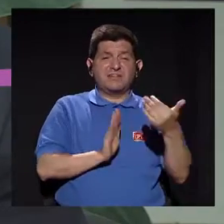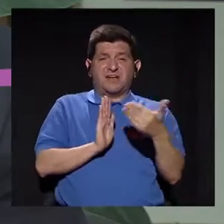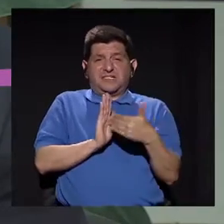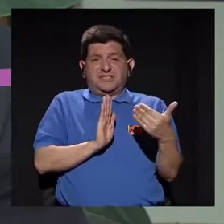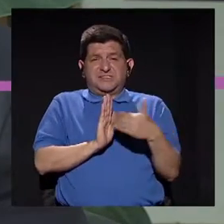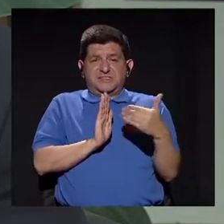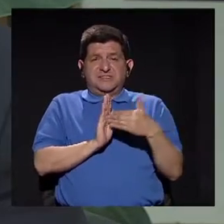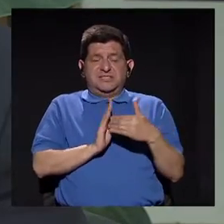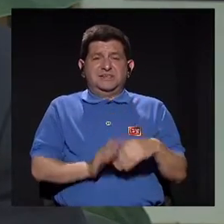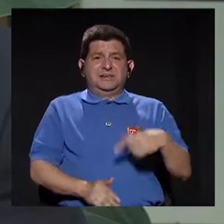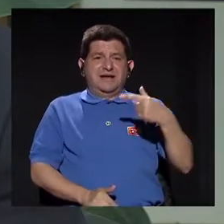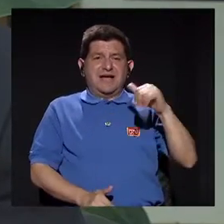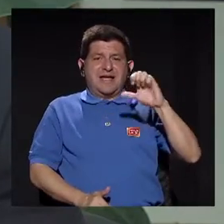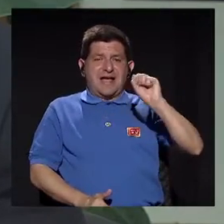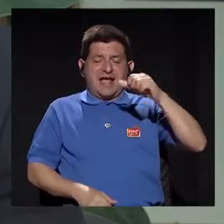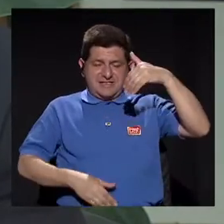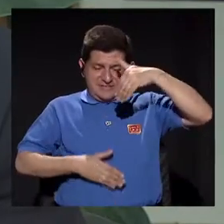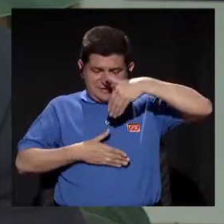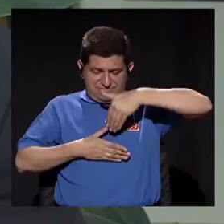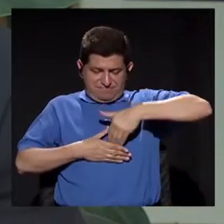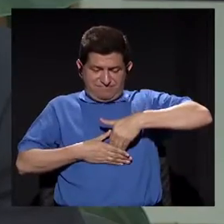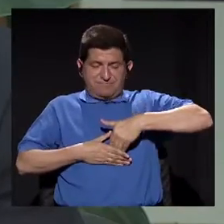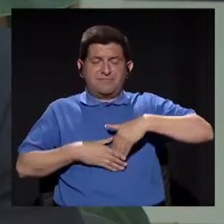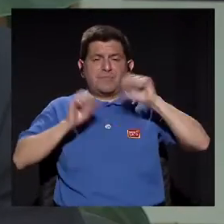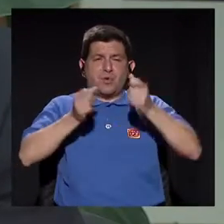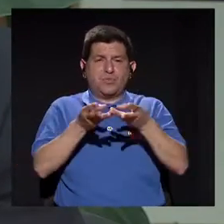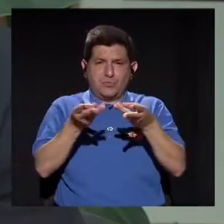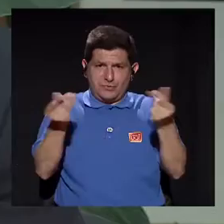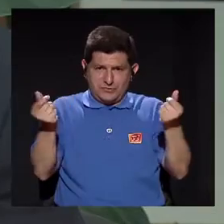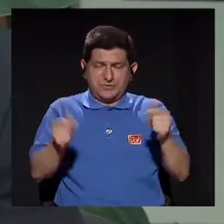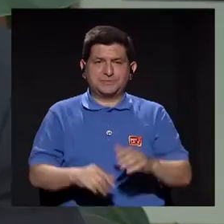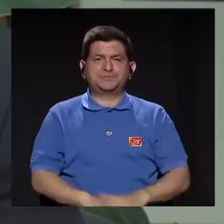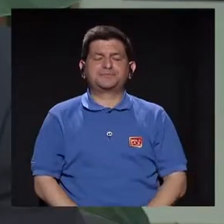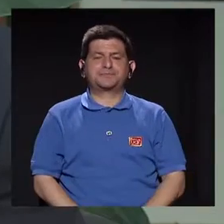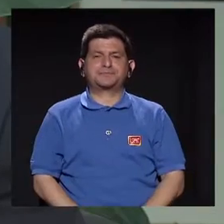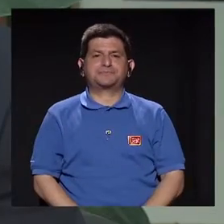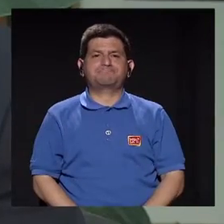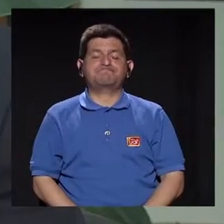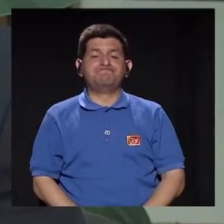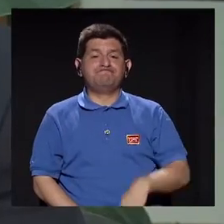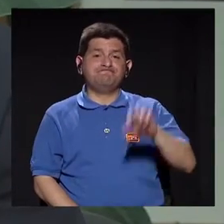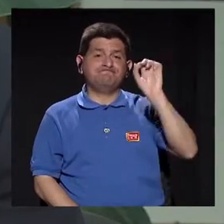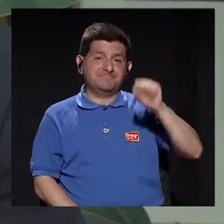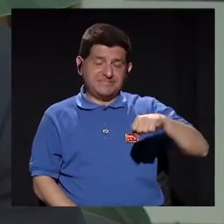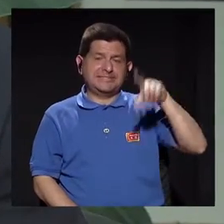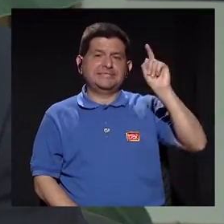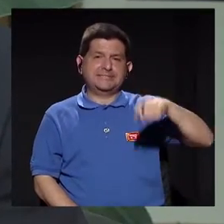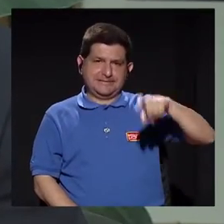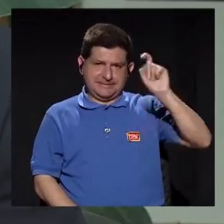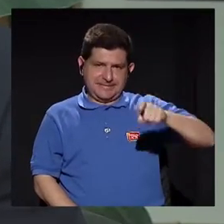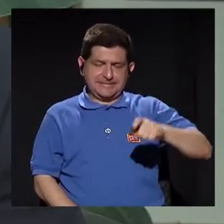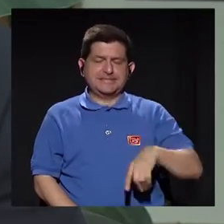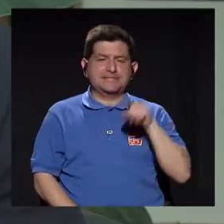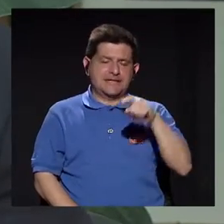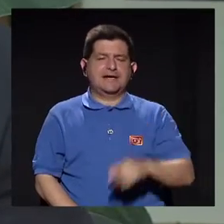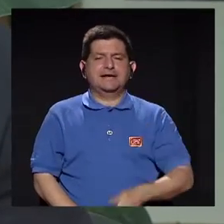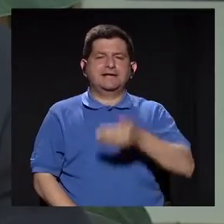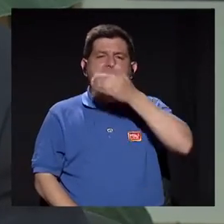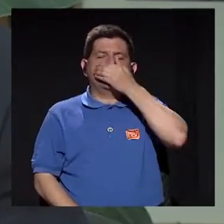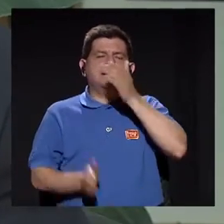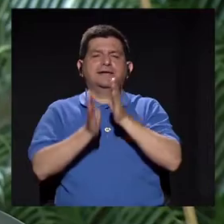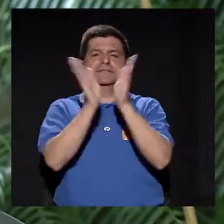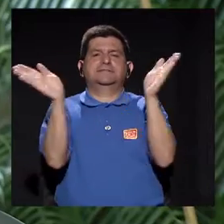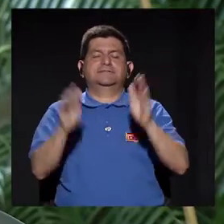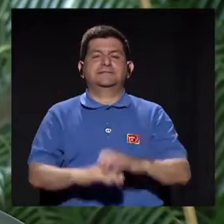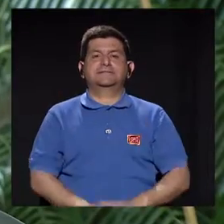las molestias que el gas dentro de la cavidad peritoneal va a generar. De tal manera que sí es necesaria la anestesia general en